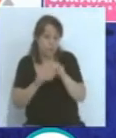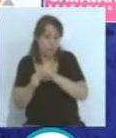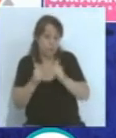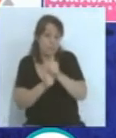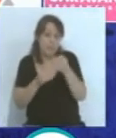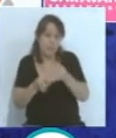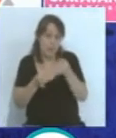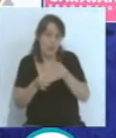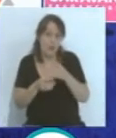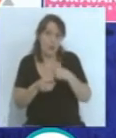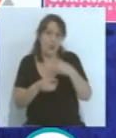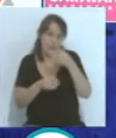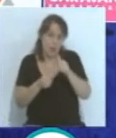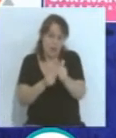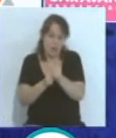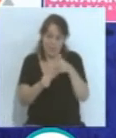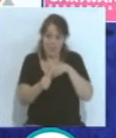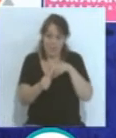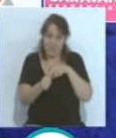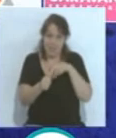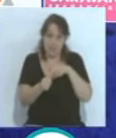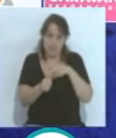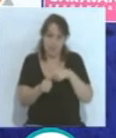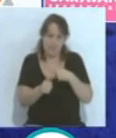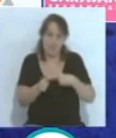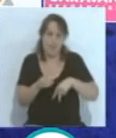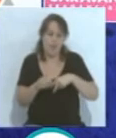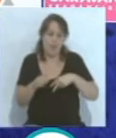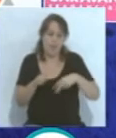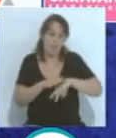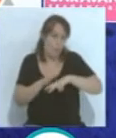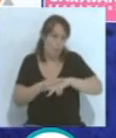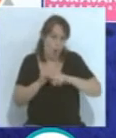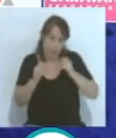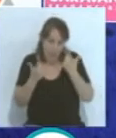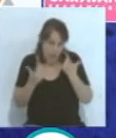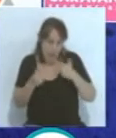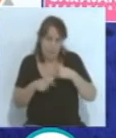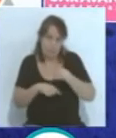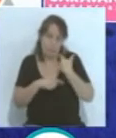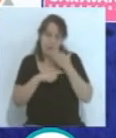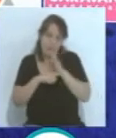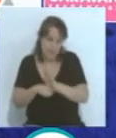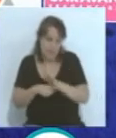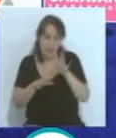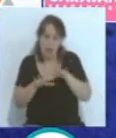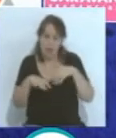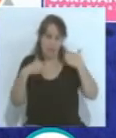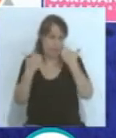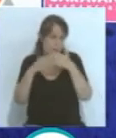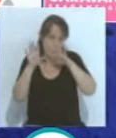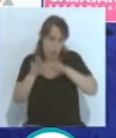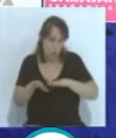poco más secundario en lo que es realmente el juego, lo que es el fútbol en sí, lo que representa el sentimiento, la afición, etcétera. Yo creo